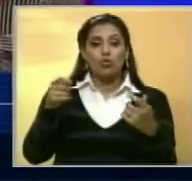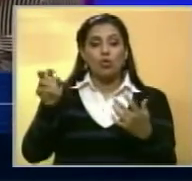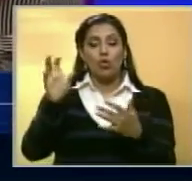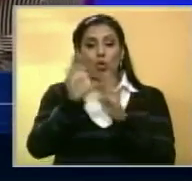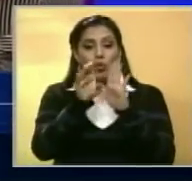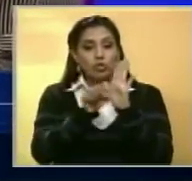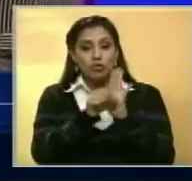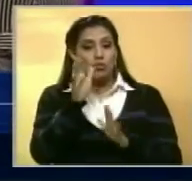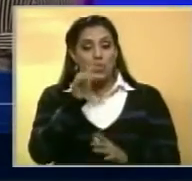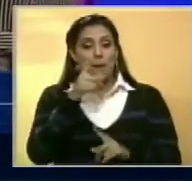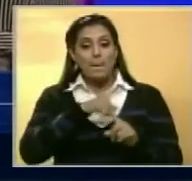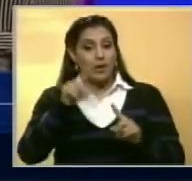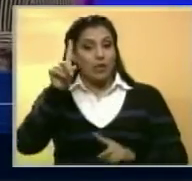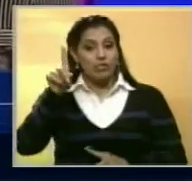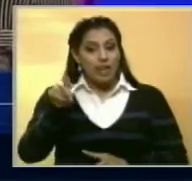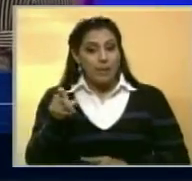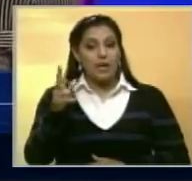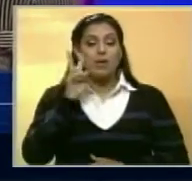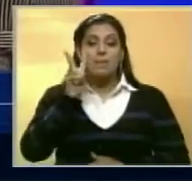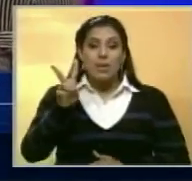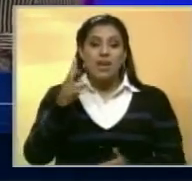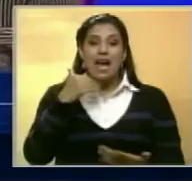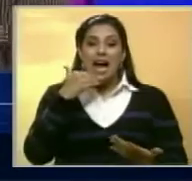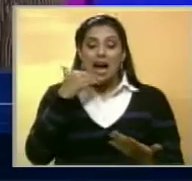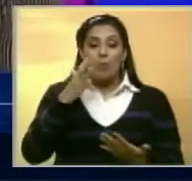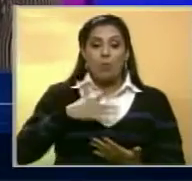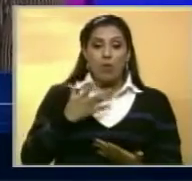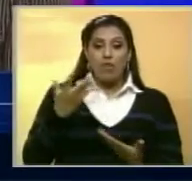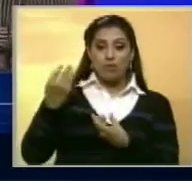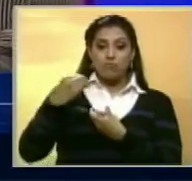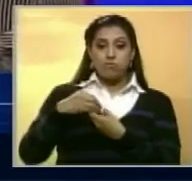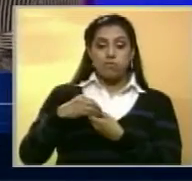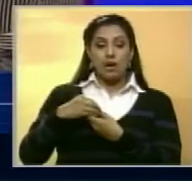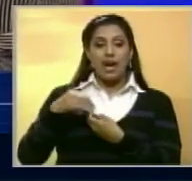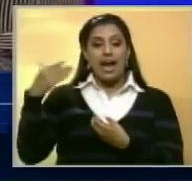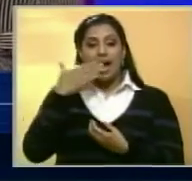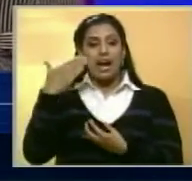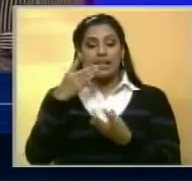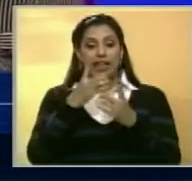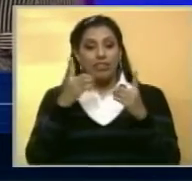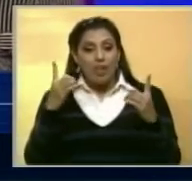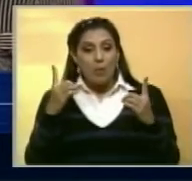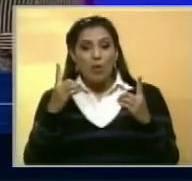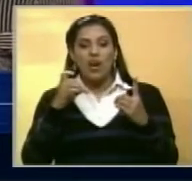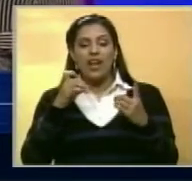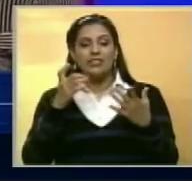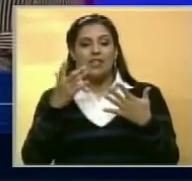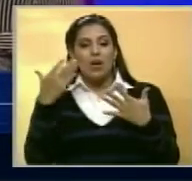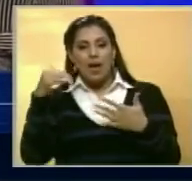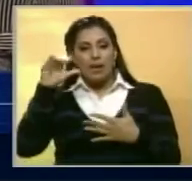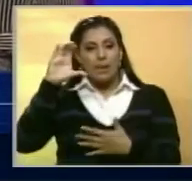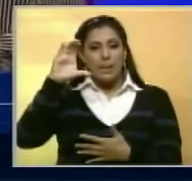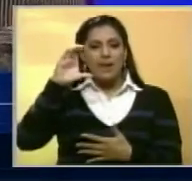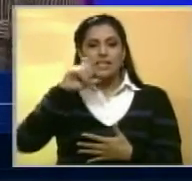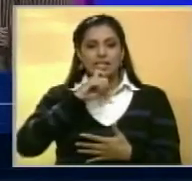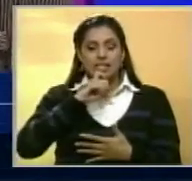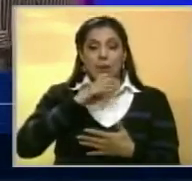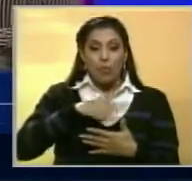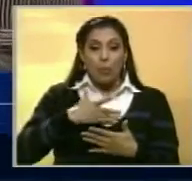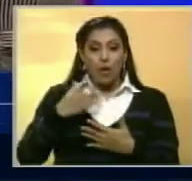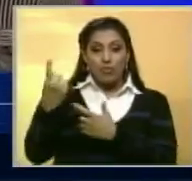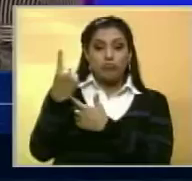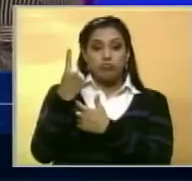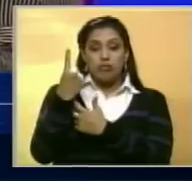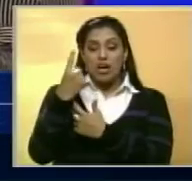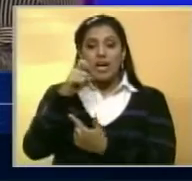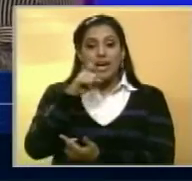hilo constitucional pero también veíamos que quien puede invocar la Carta Democrática en nuestro país y que quien puede